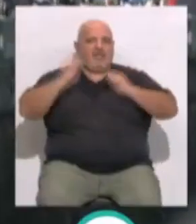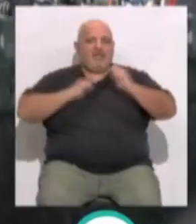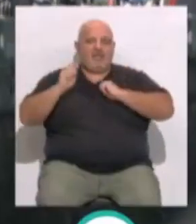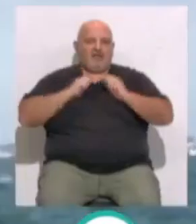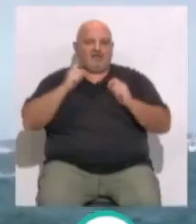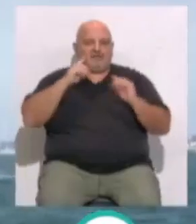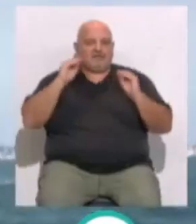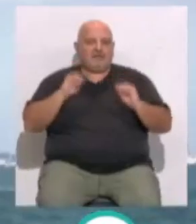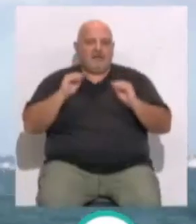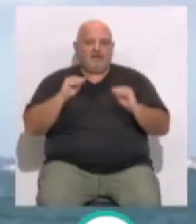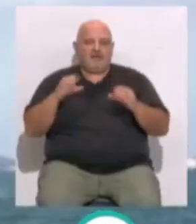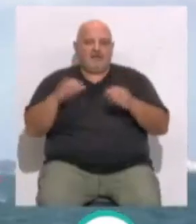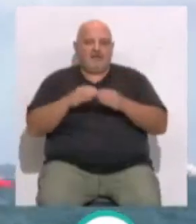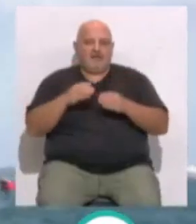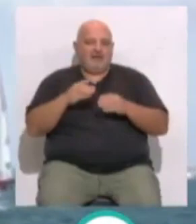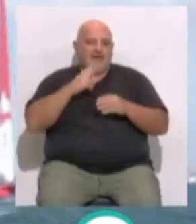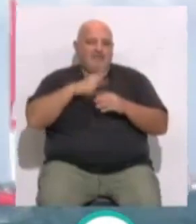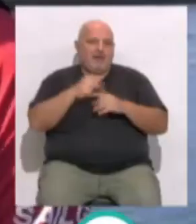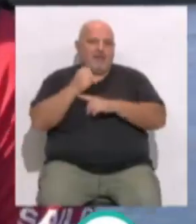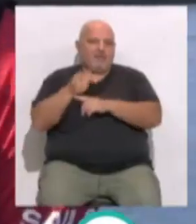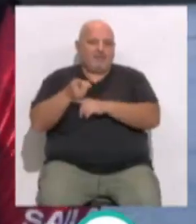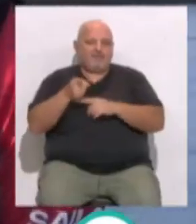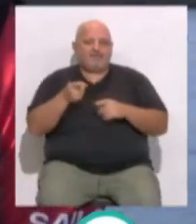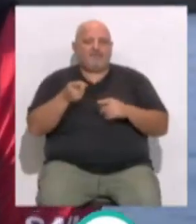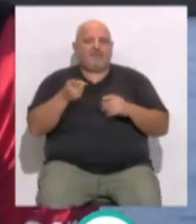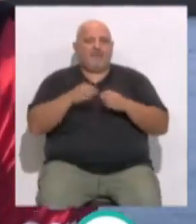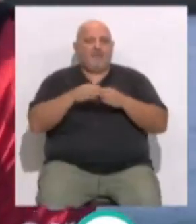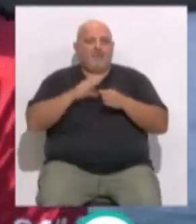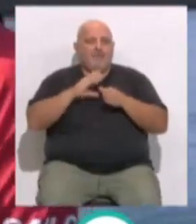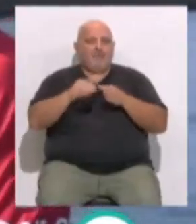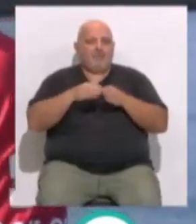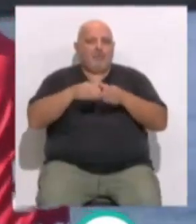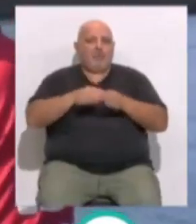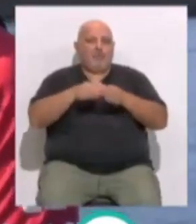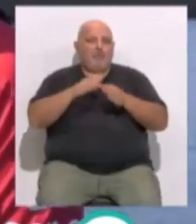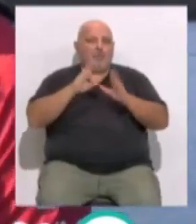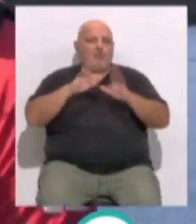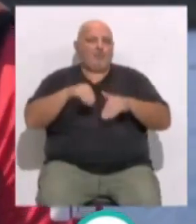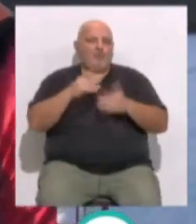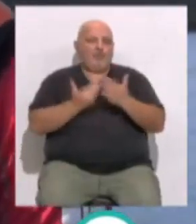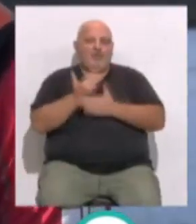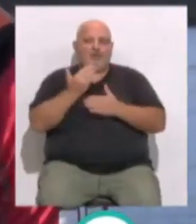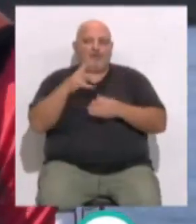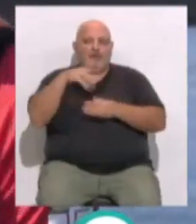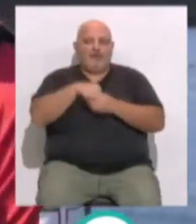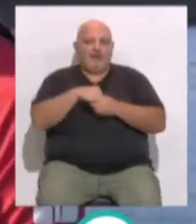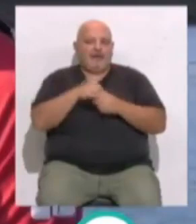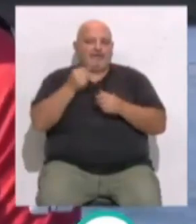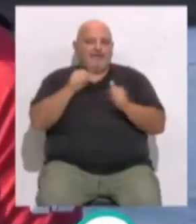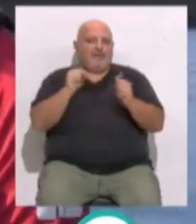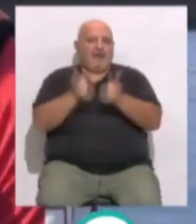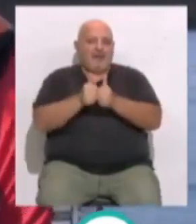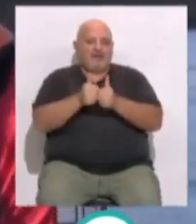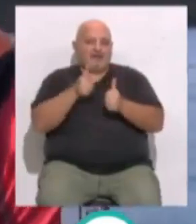vibra con nosotros esa marea roja a bordo del F-50. Saliendo del puerto tuvimos el último día en el cual nos podíamos meter para la final...